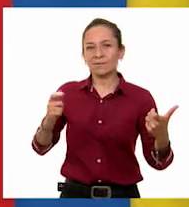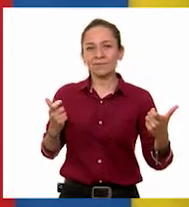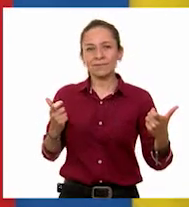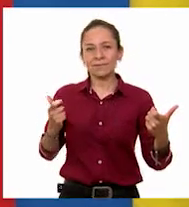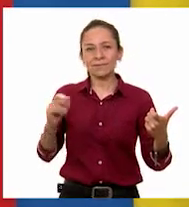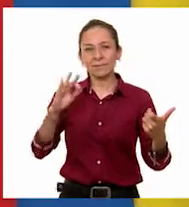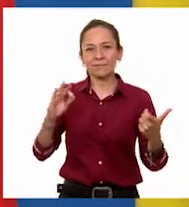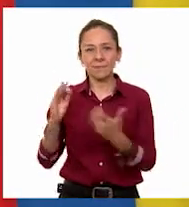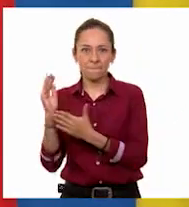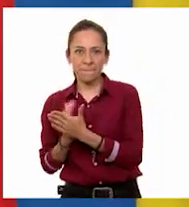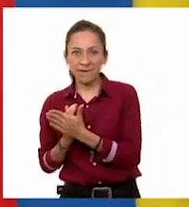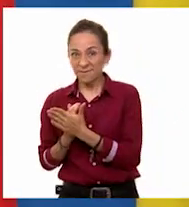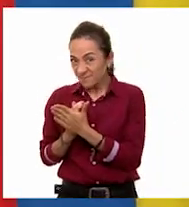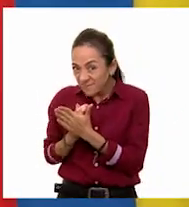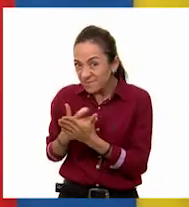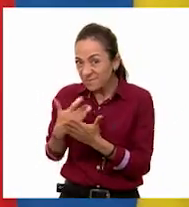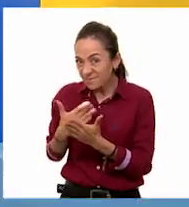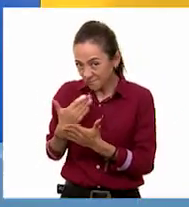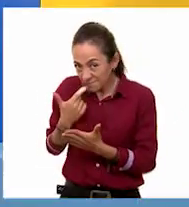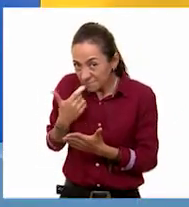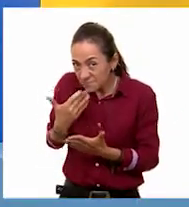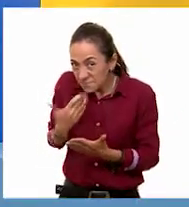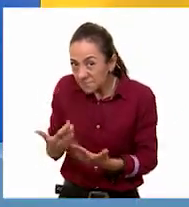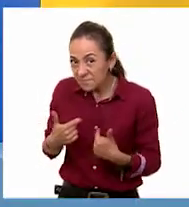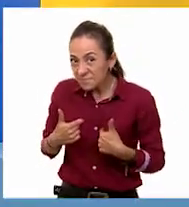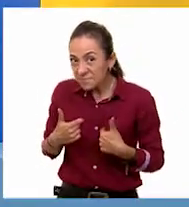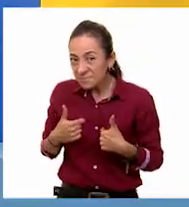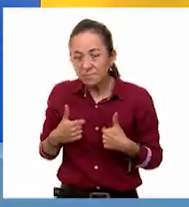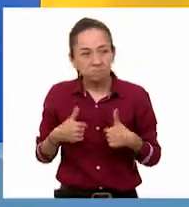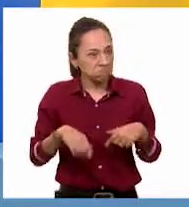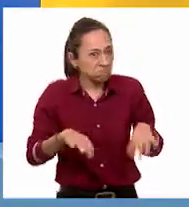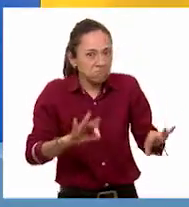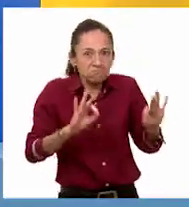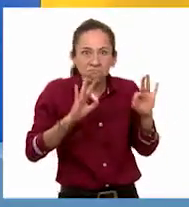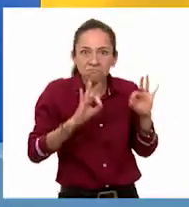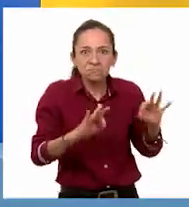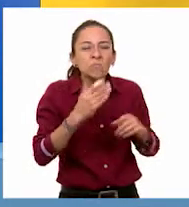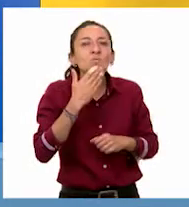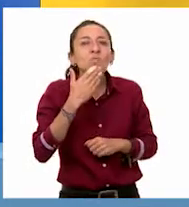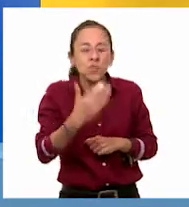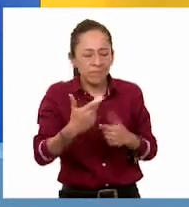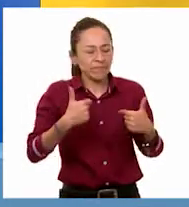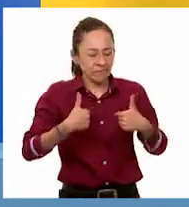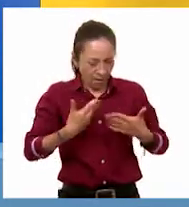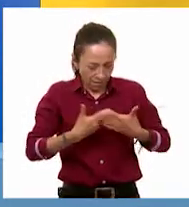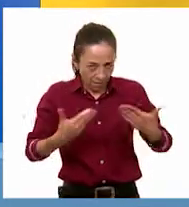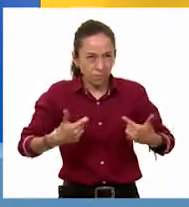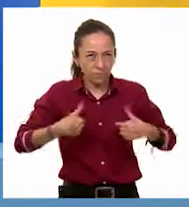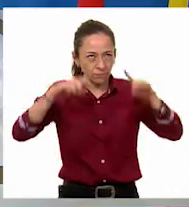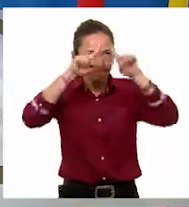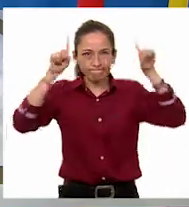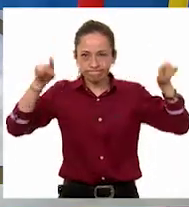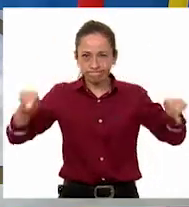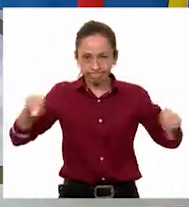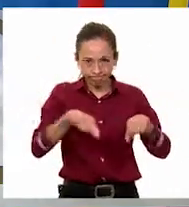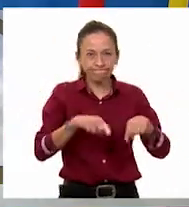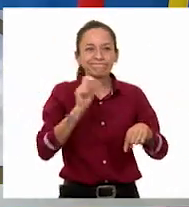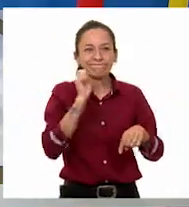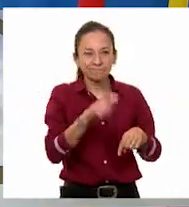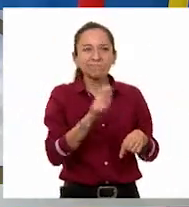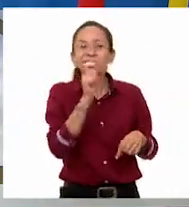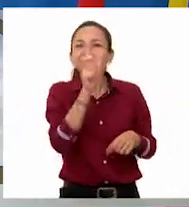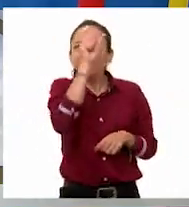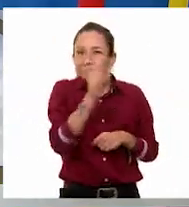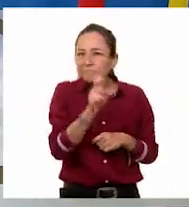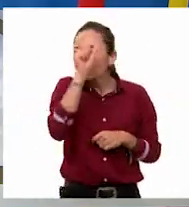descuento. ¿Estoy en lo correcto? ¡Correcto! Voy a hacer una tabla aquí en el pizarrón, ¿te parece? Donde desglosaremos